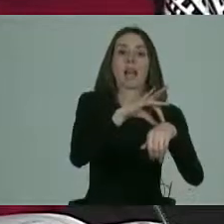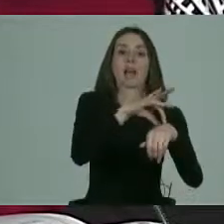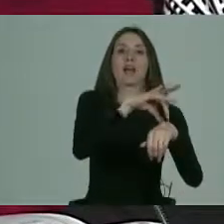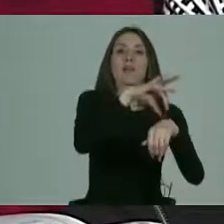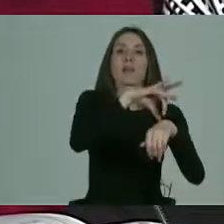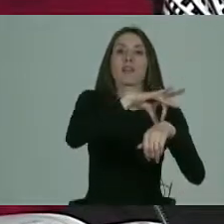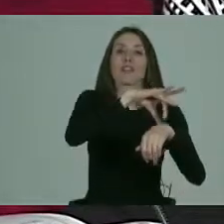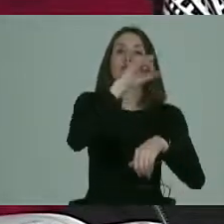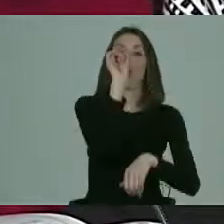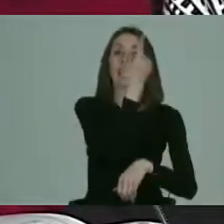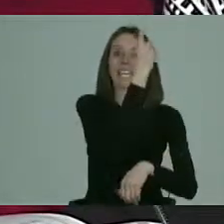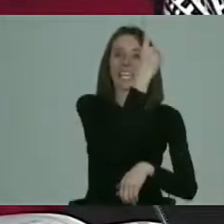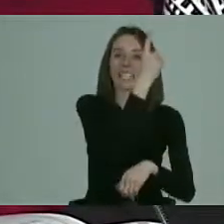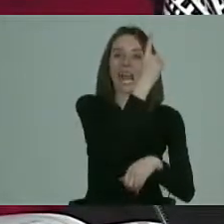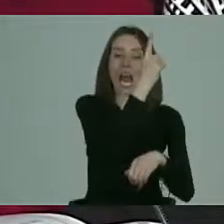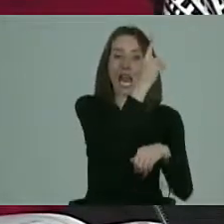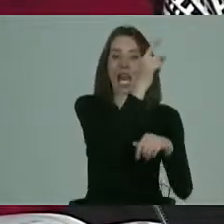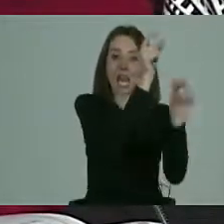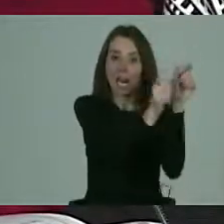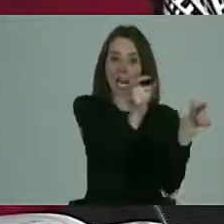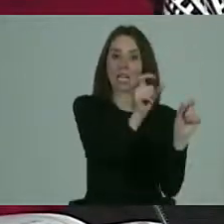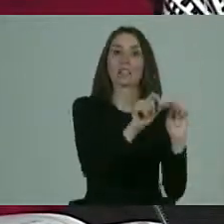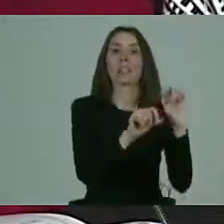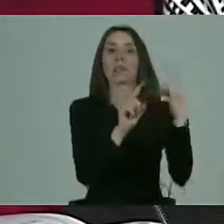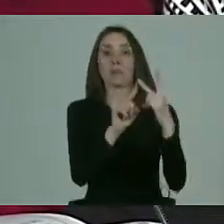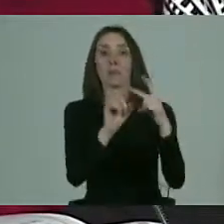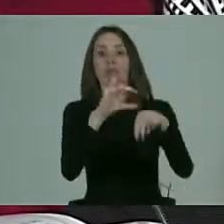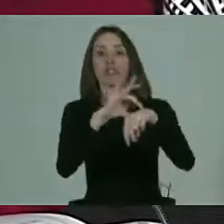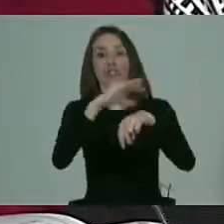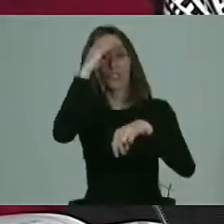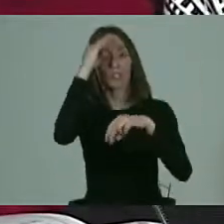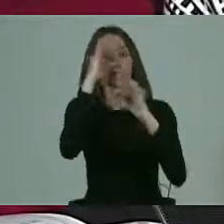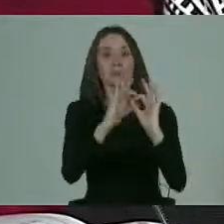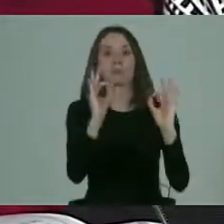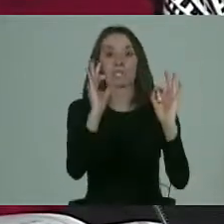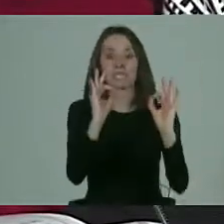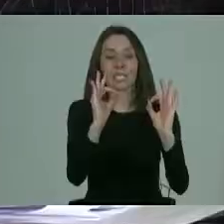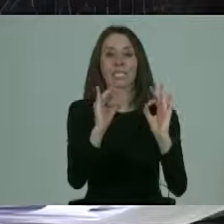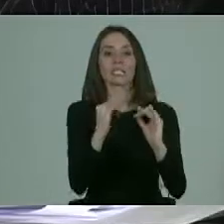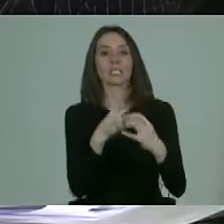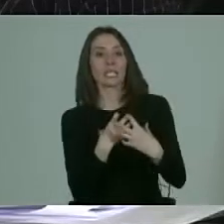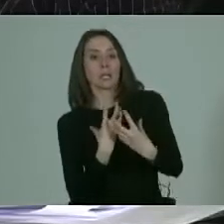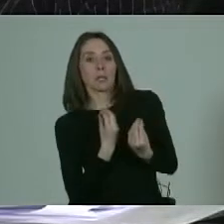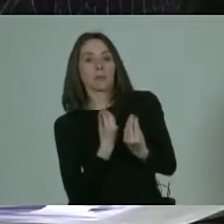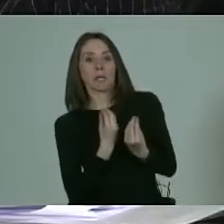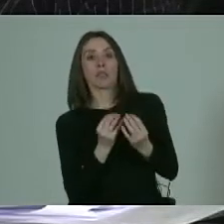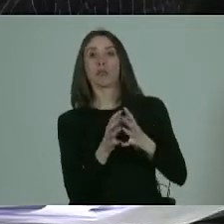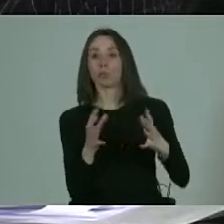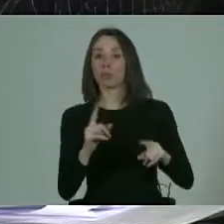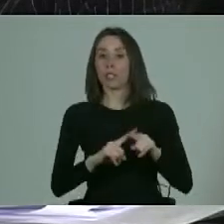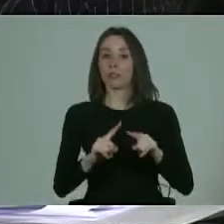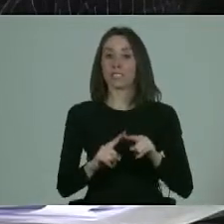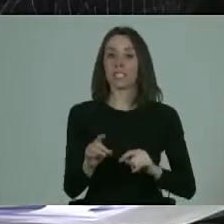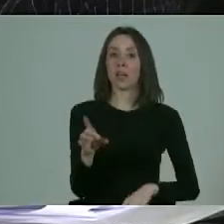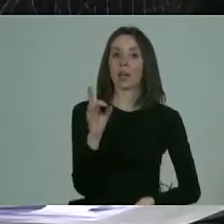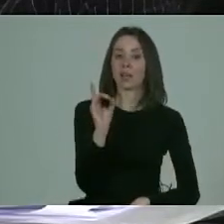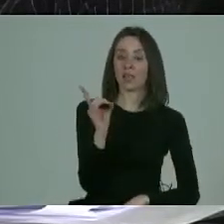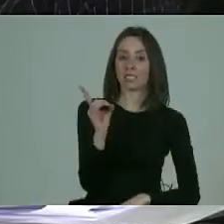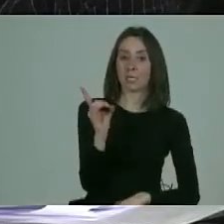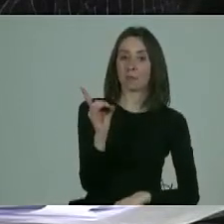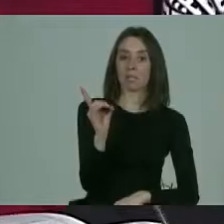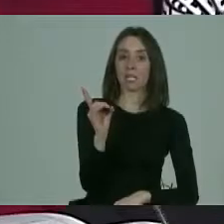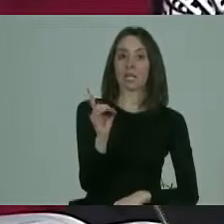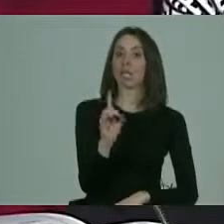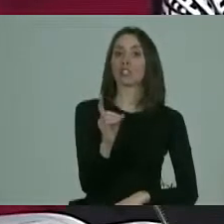general y después al especialista, porque yo creo que en la medida que uno le pierda el miedo, porque muchas veces discapacidad viene asociada